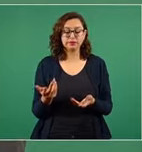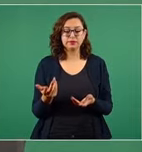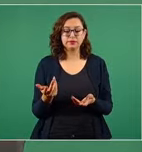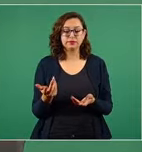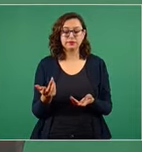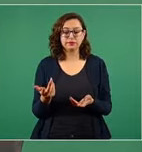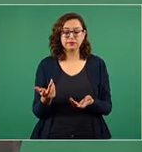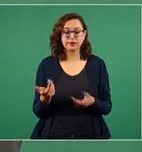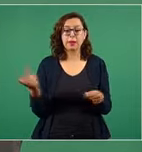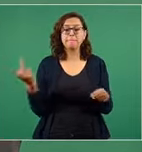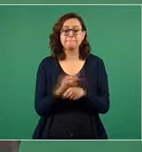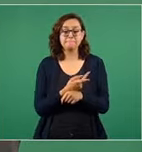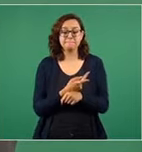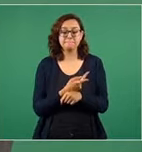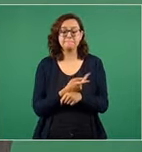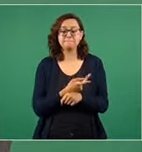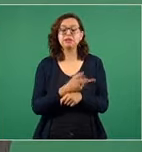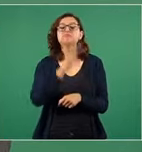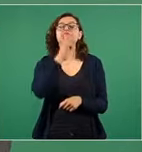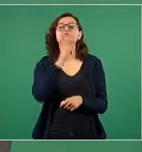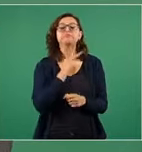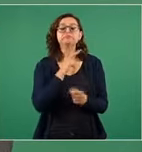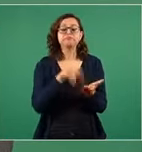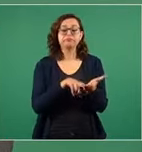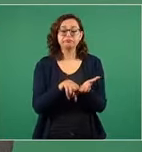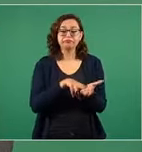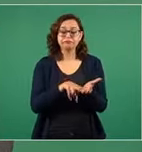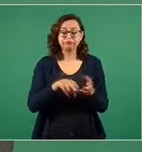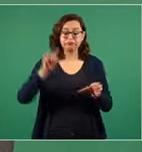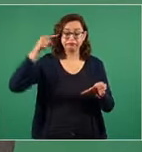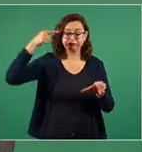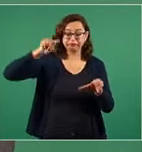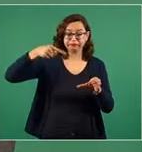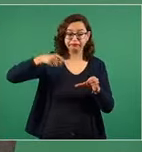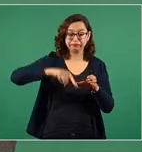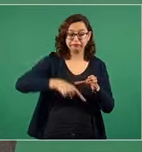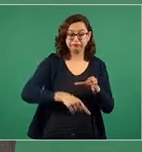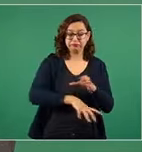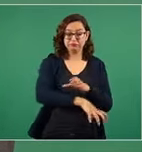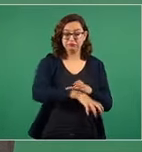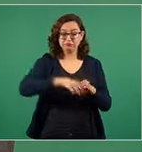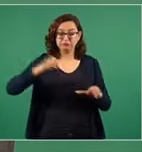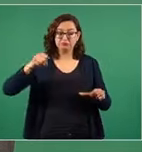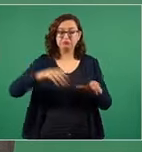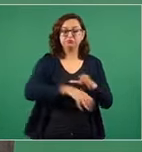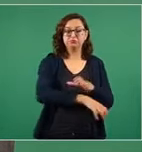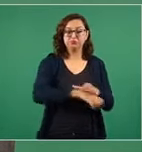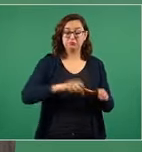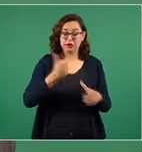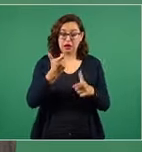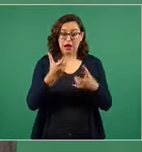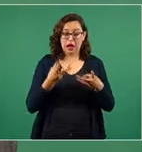extracción de crudo nos está costando menos